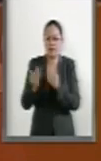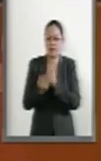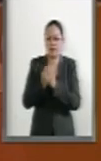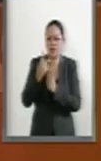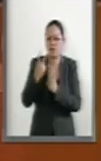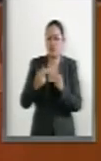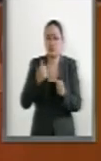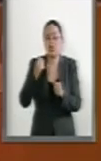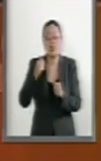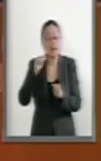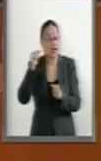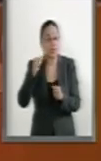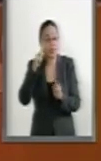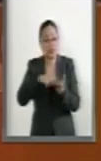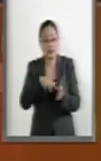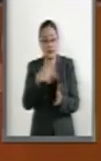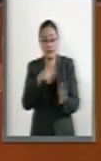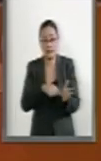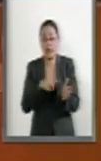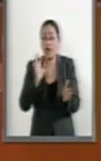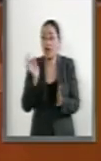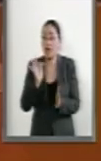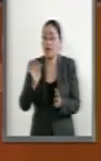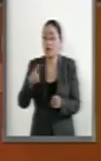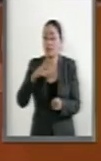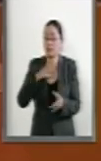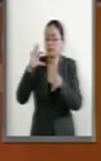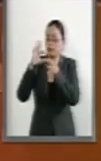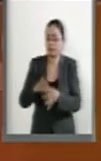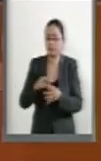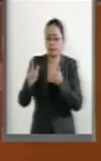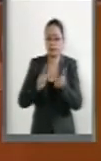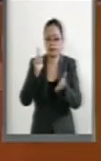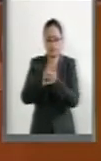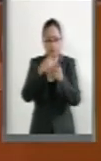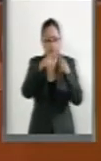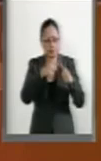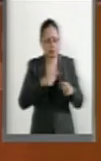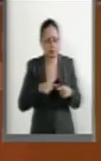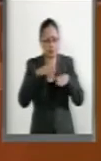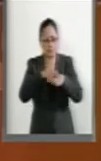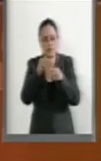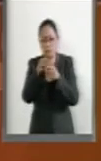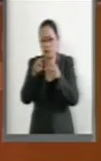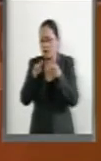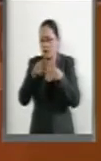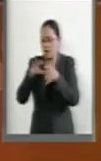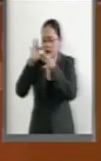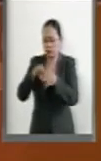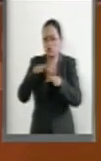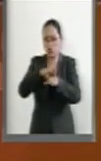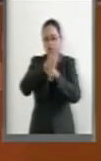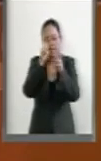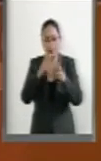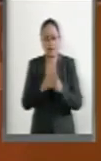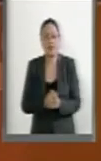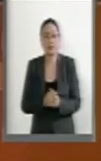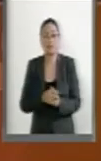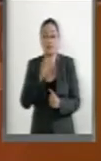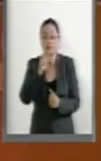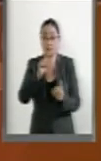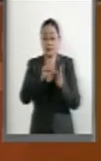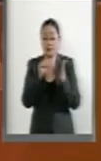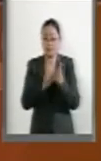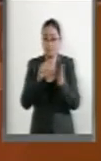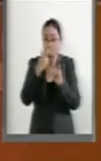abril de 2013, existe la necesidad de armonizar y actualizar las leyes secundarias que se vinculen a la materia. El artículo que se